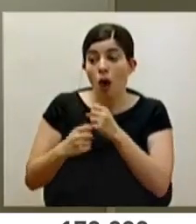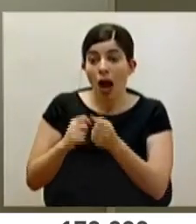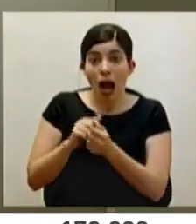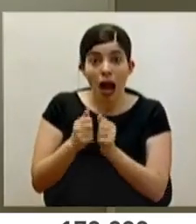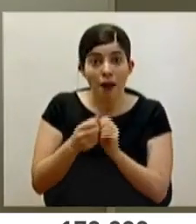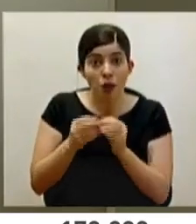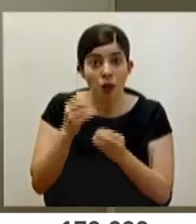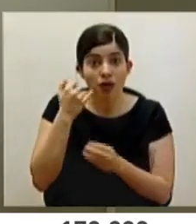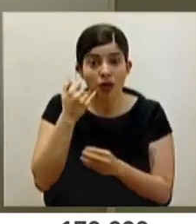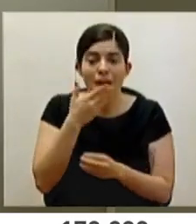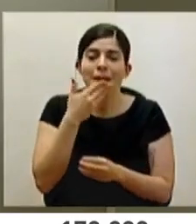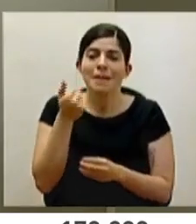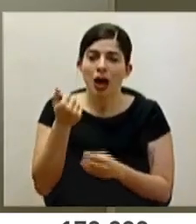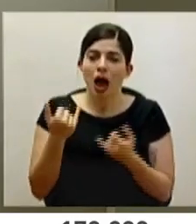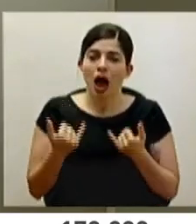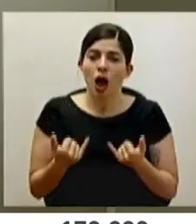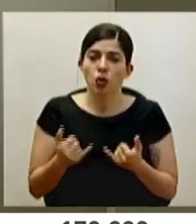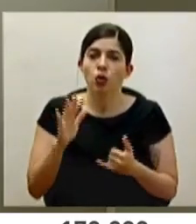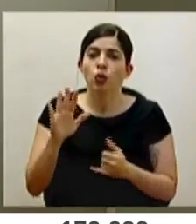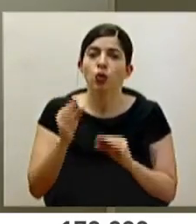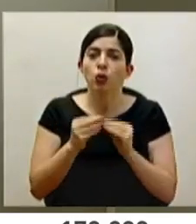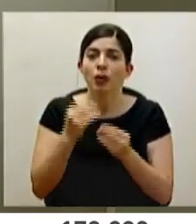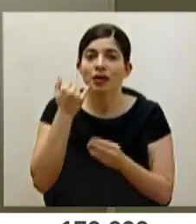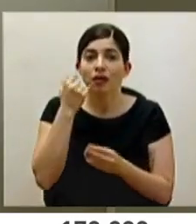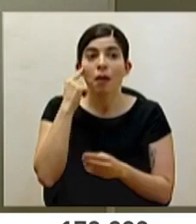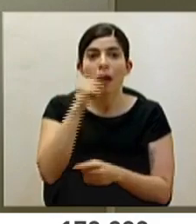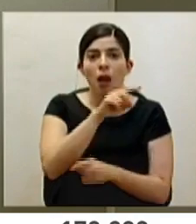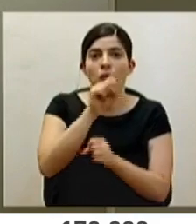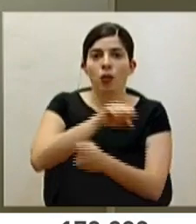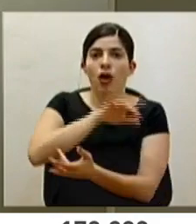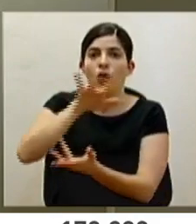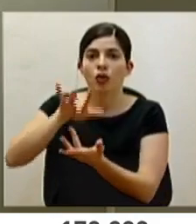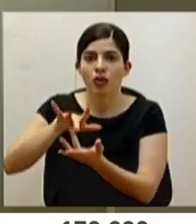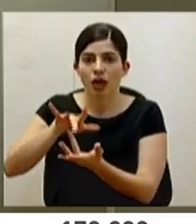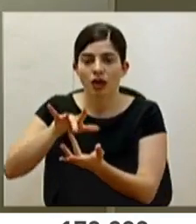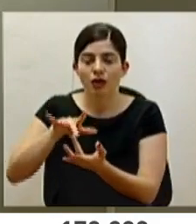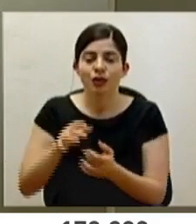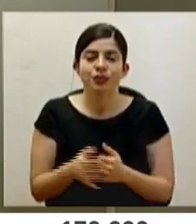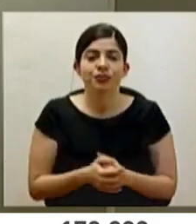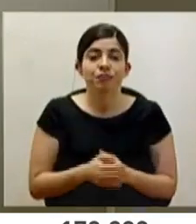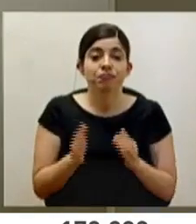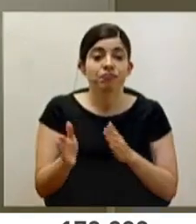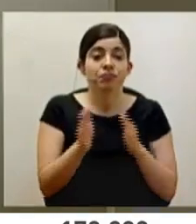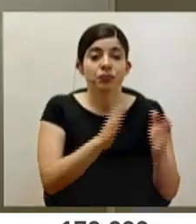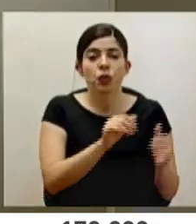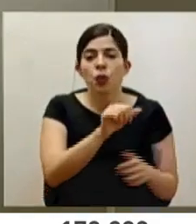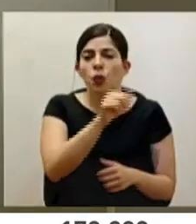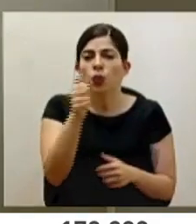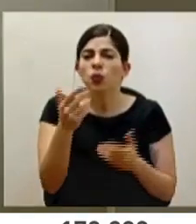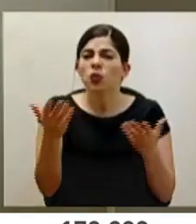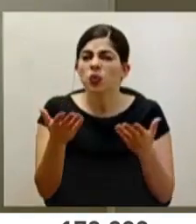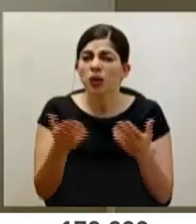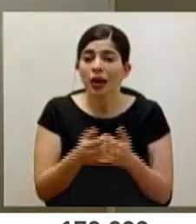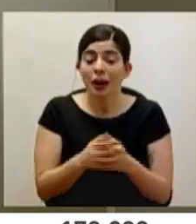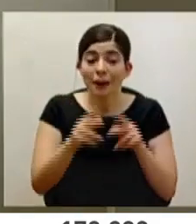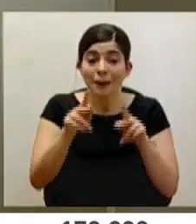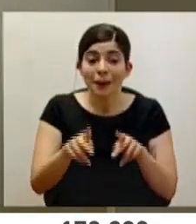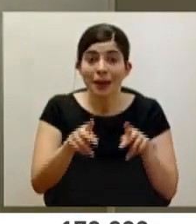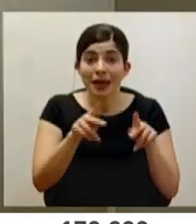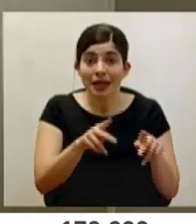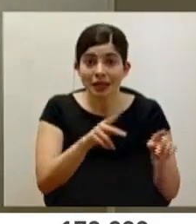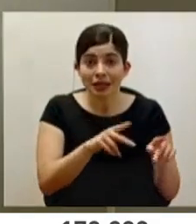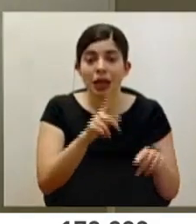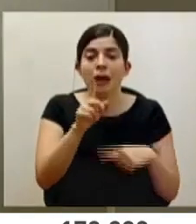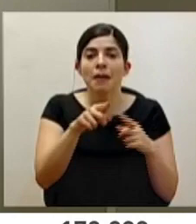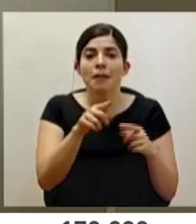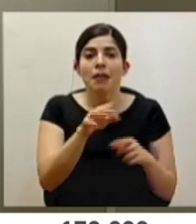sí es mejor que actualice el número de teléfono para que lo podamos localizar. Este, y la otra cosa es que las personas van a ser